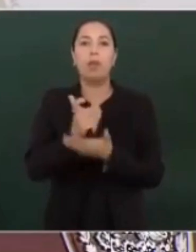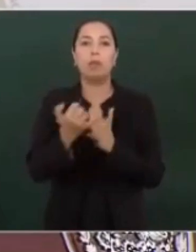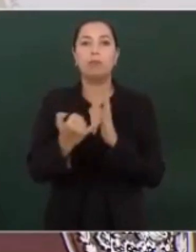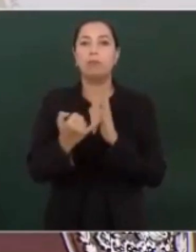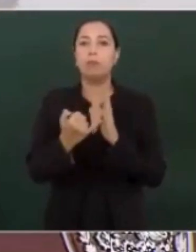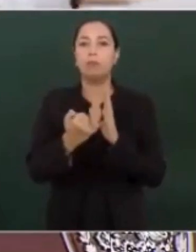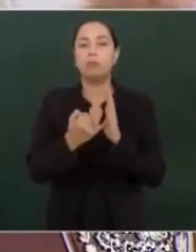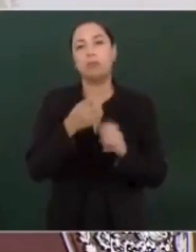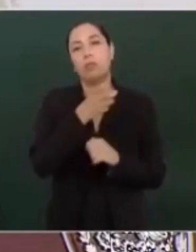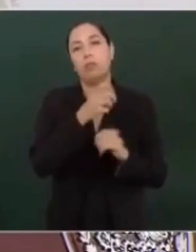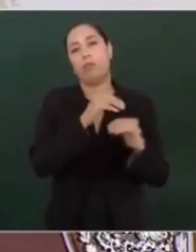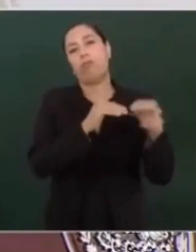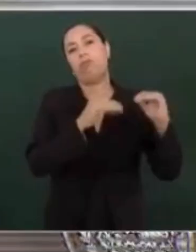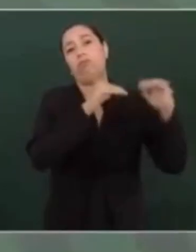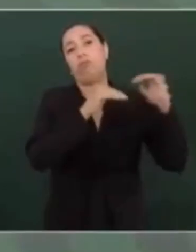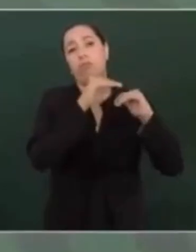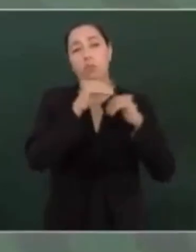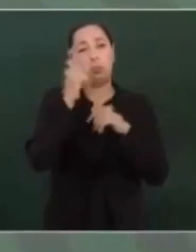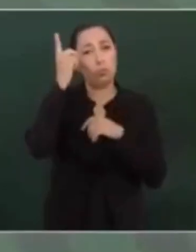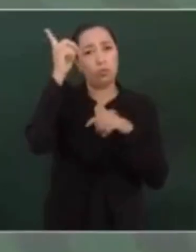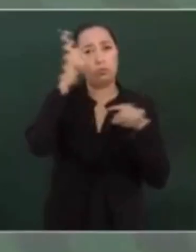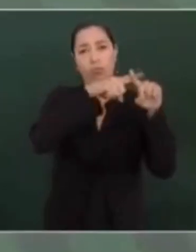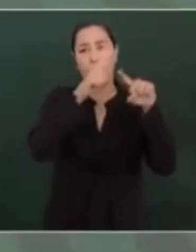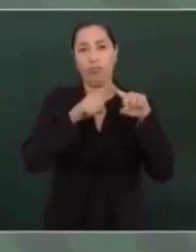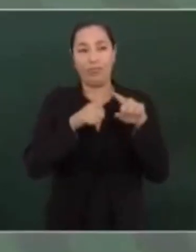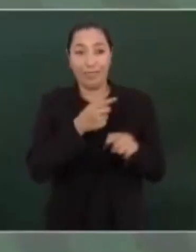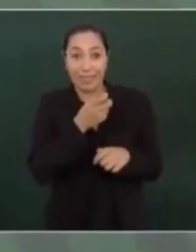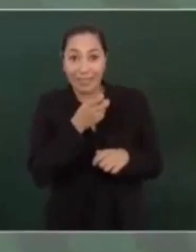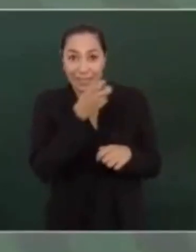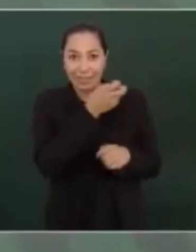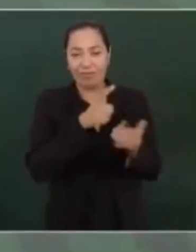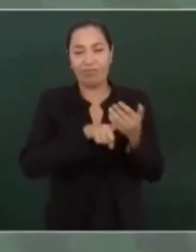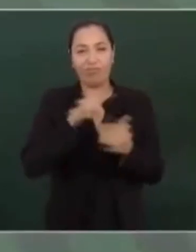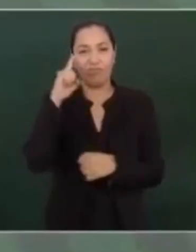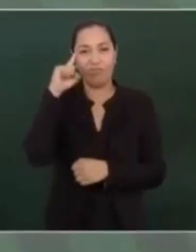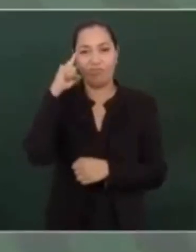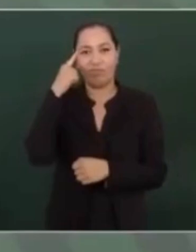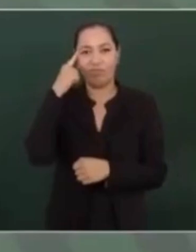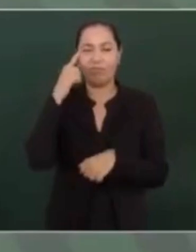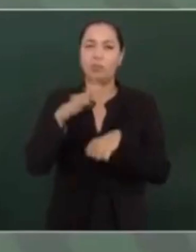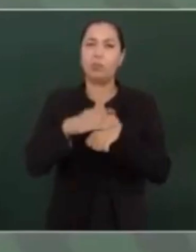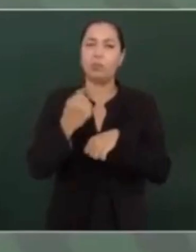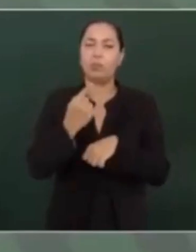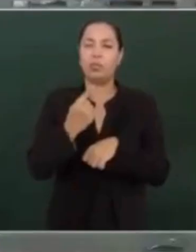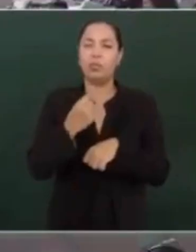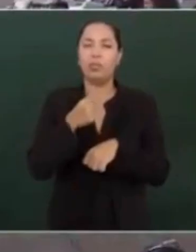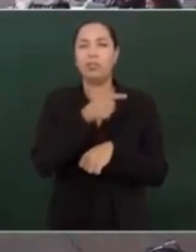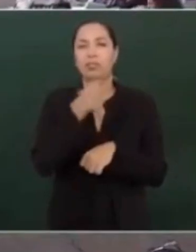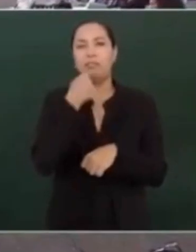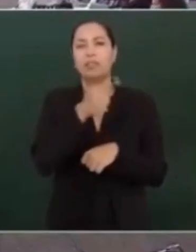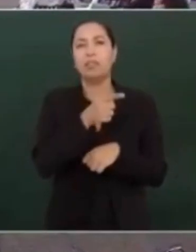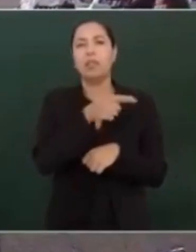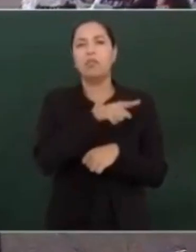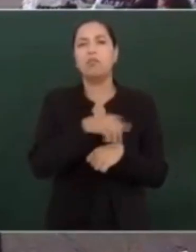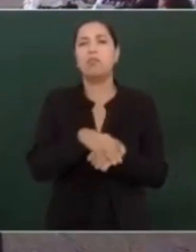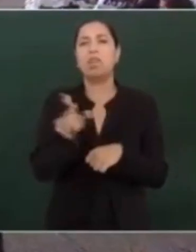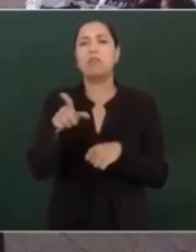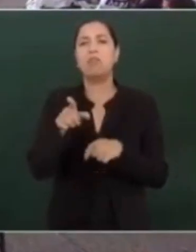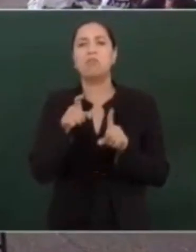se enojan y que permiten en sus medios que me mienten la madre,